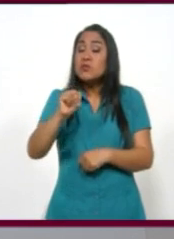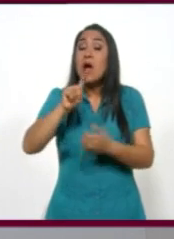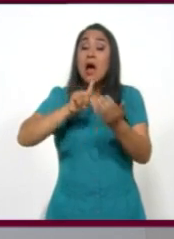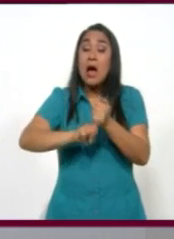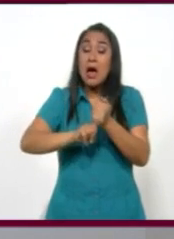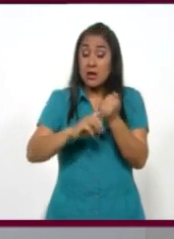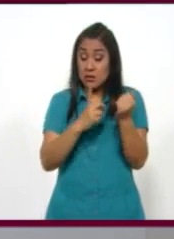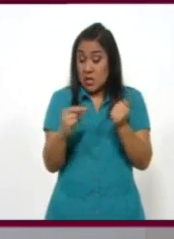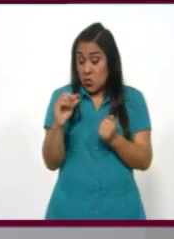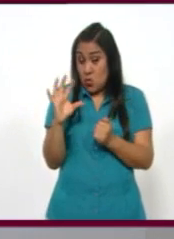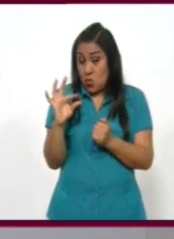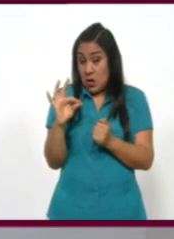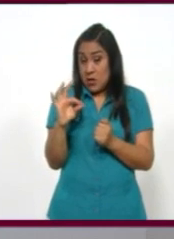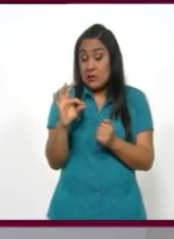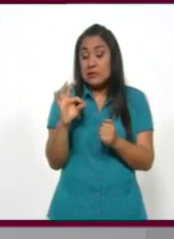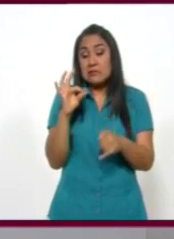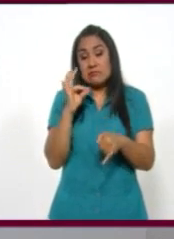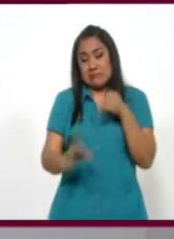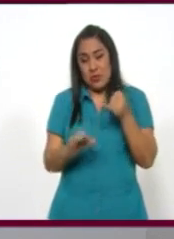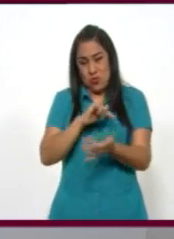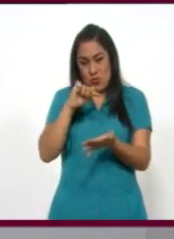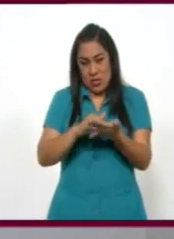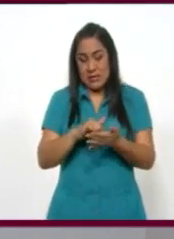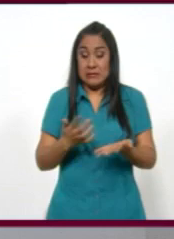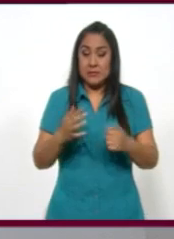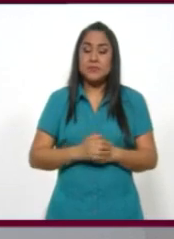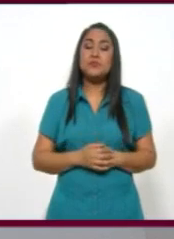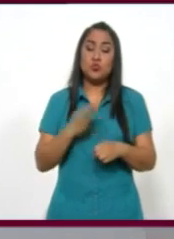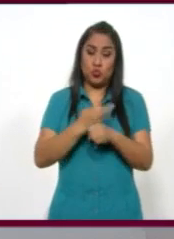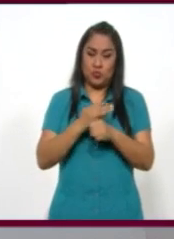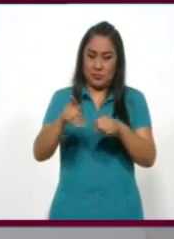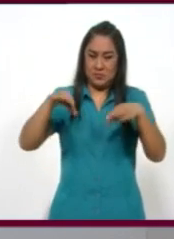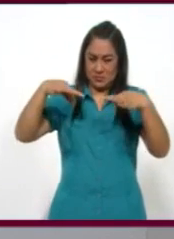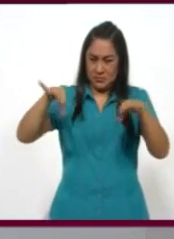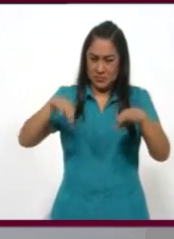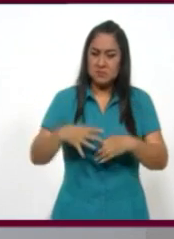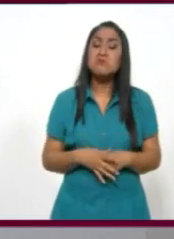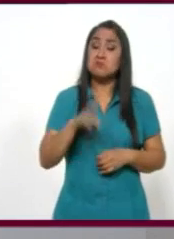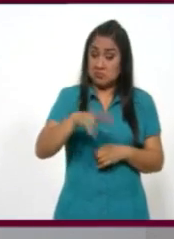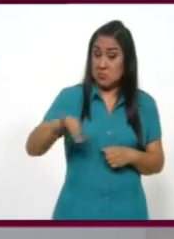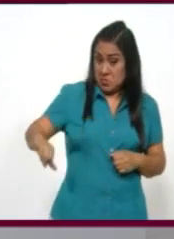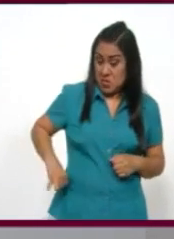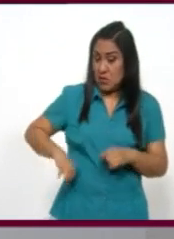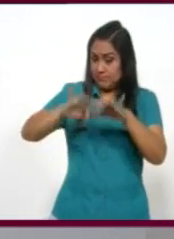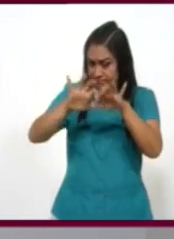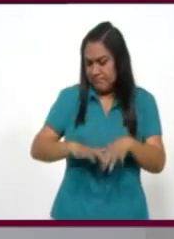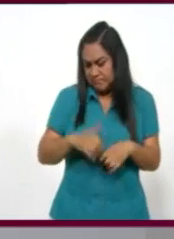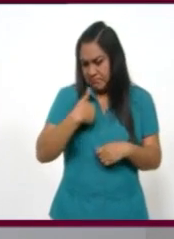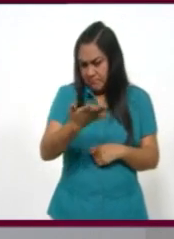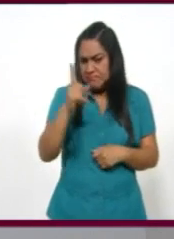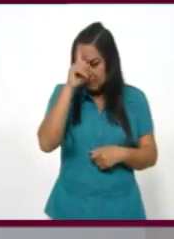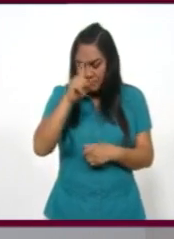140. O en el penúltimo lugar. No, bueno. Este documento está muy interesante. Se recomienda